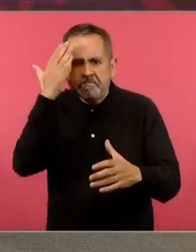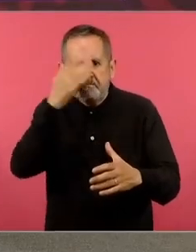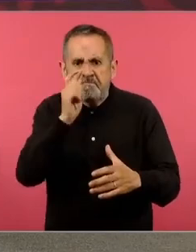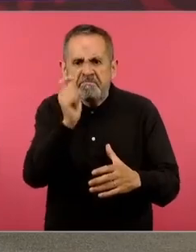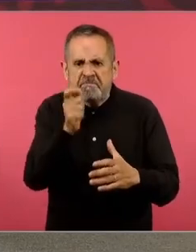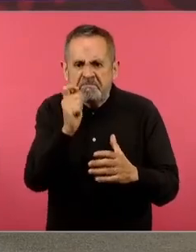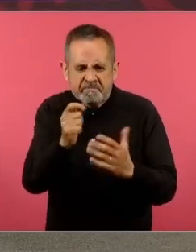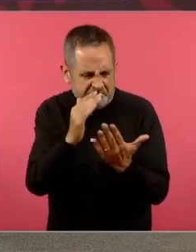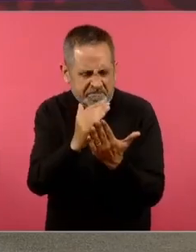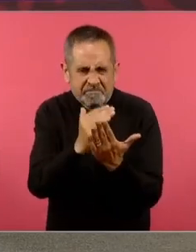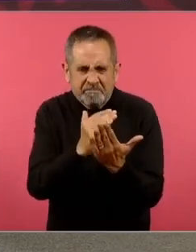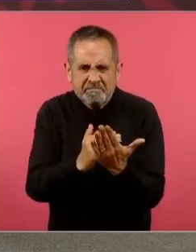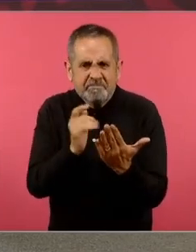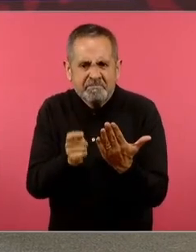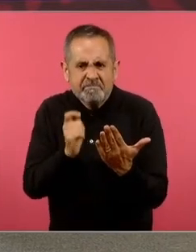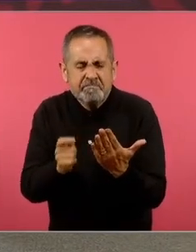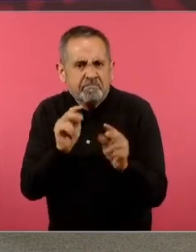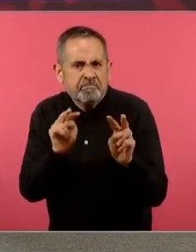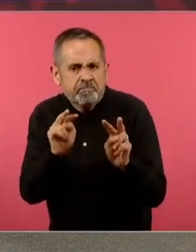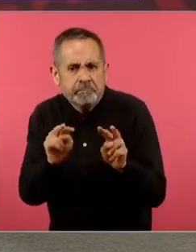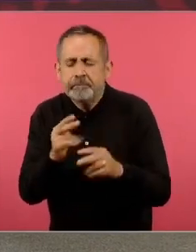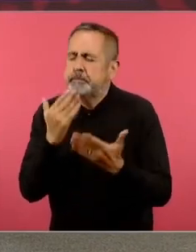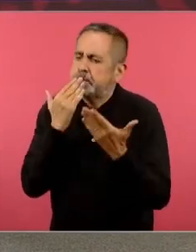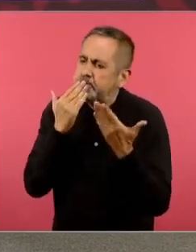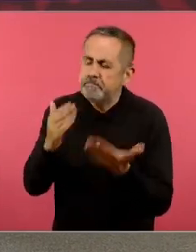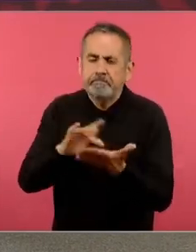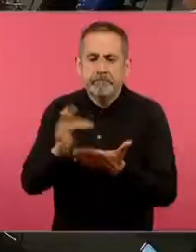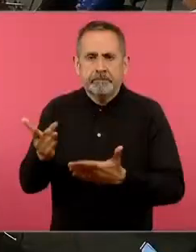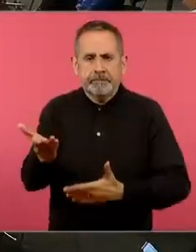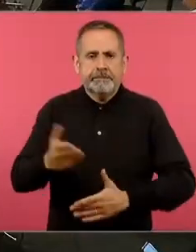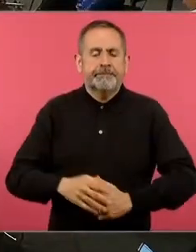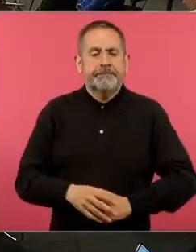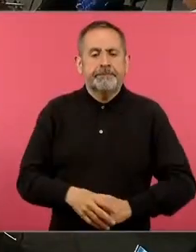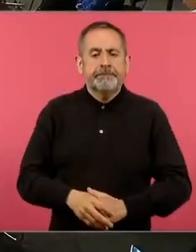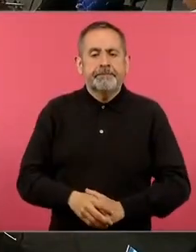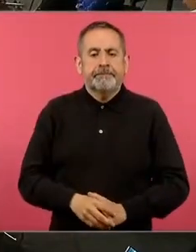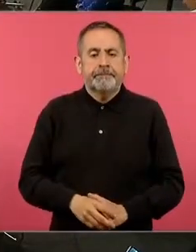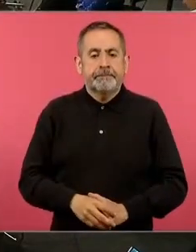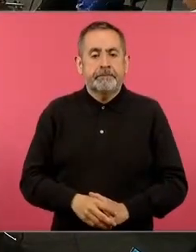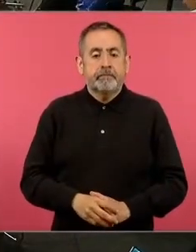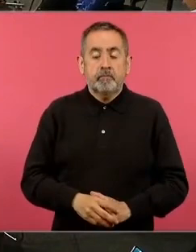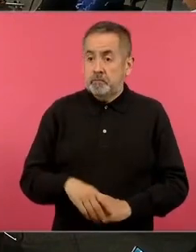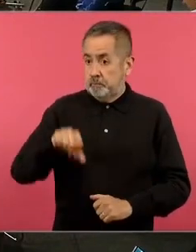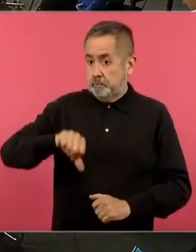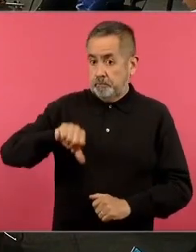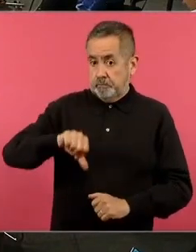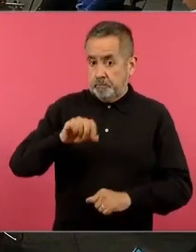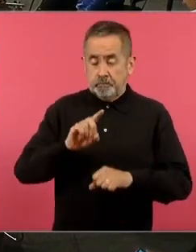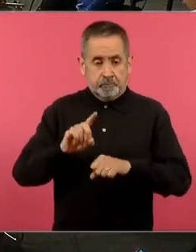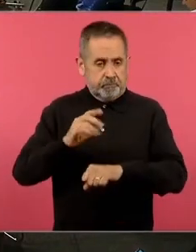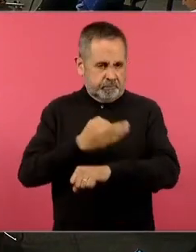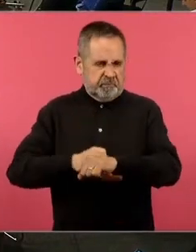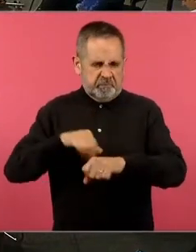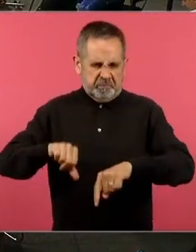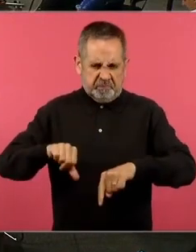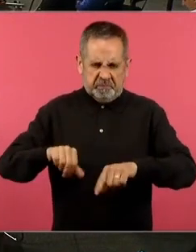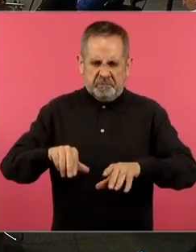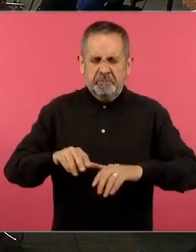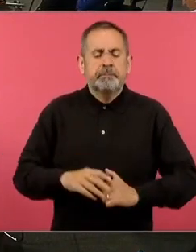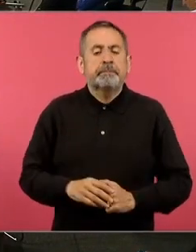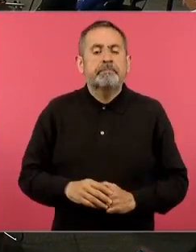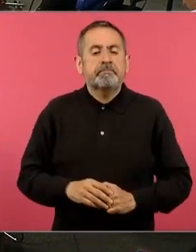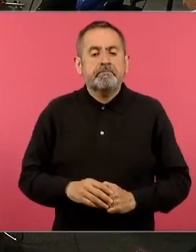propuesta de los nuevos libros de texto gratuito. En esta tarde, mi propósito es